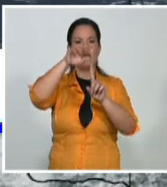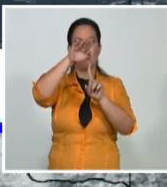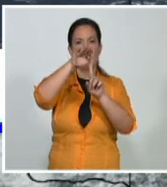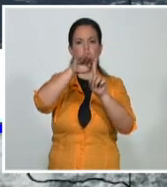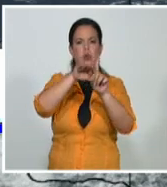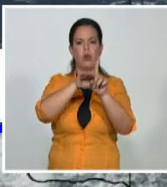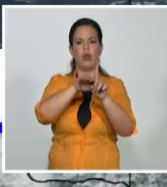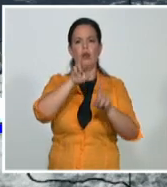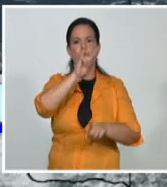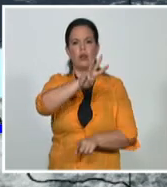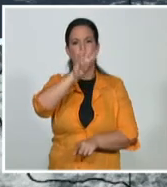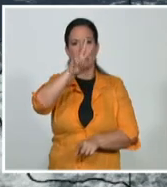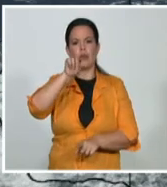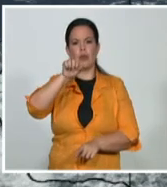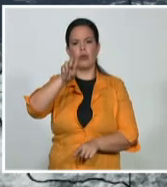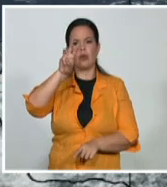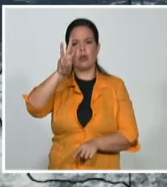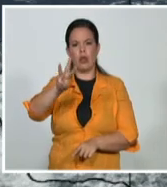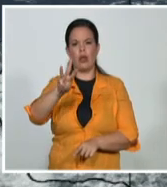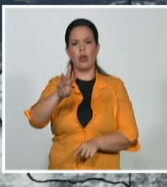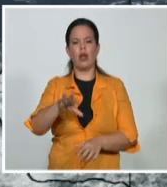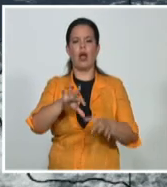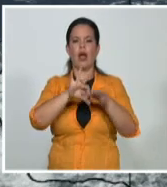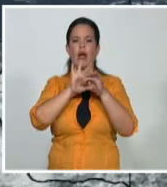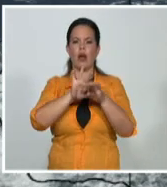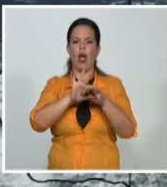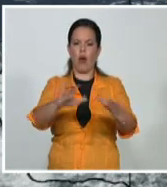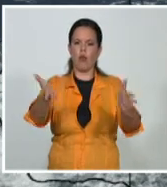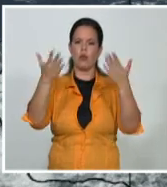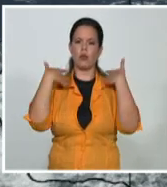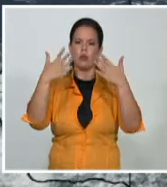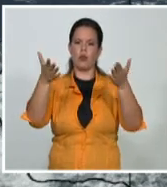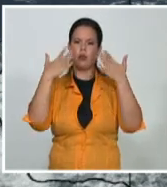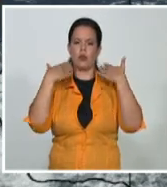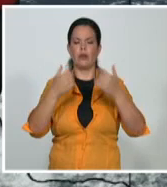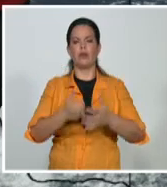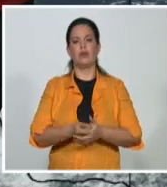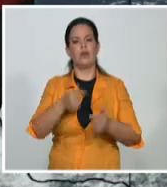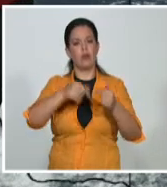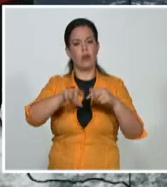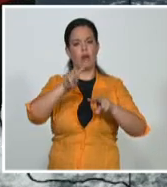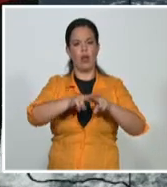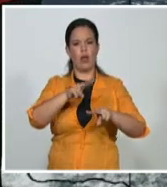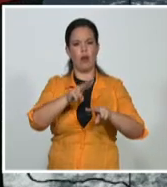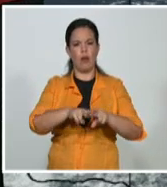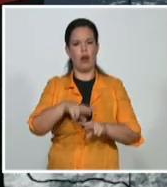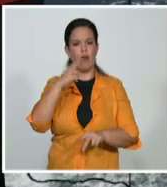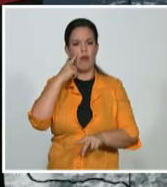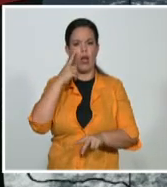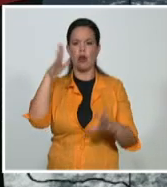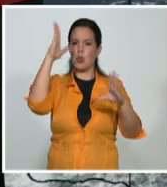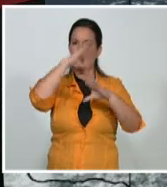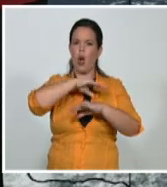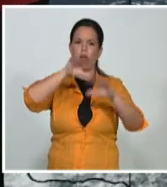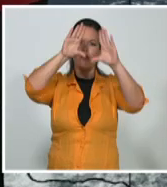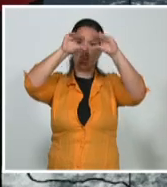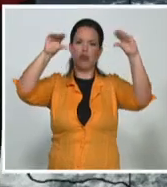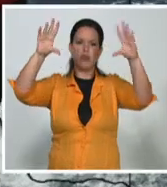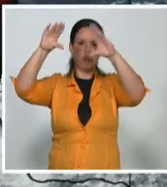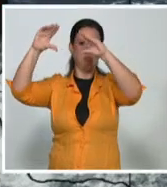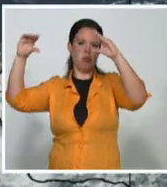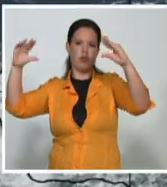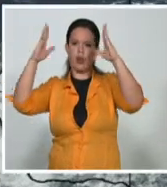Celsius en la estación meteorológica de Casablanca en La Habana. Y observen que predomina poca nubosidad en gran parte de nuestro país,